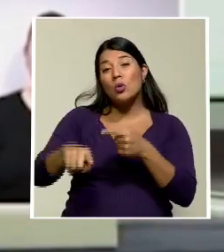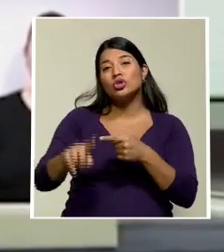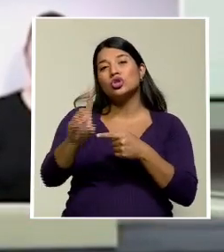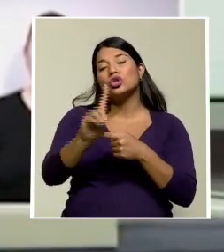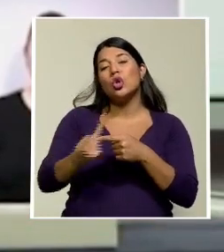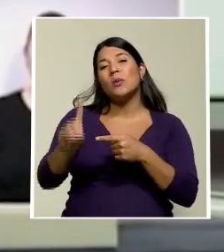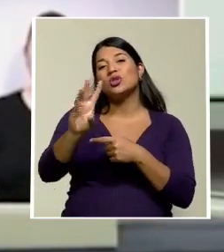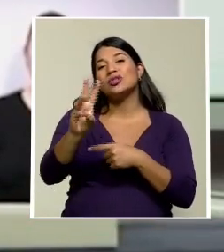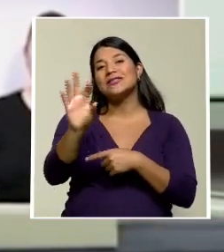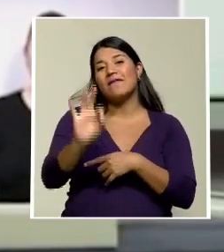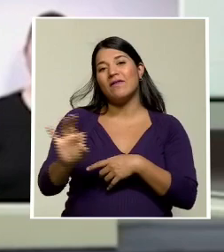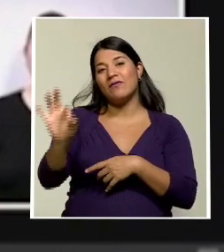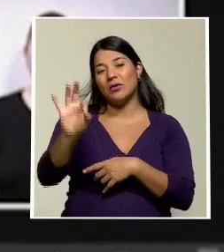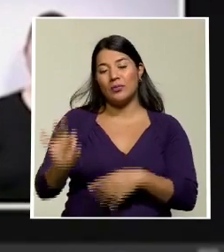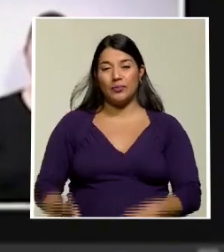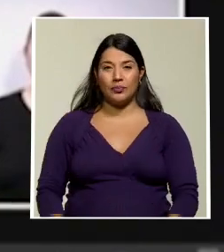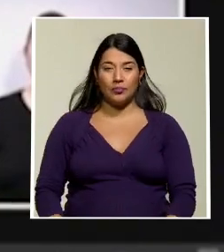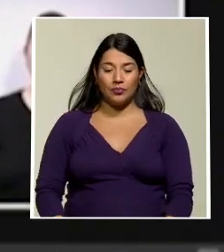febrero.